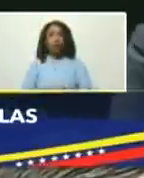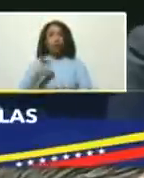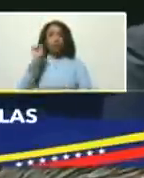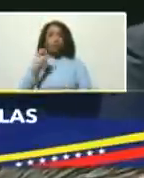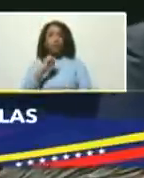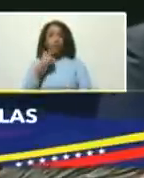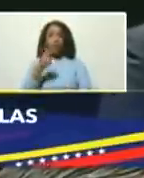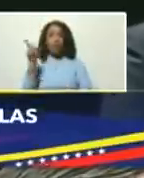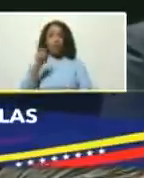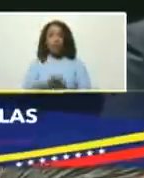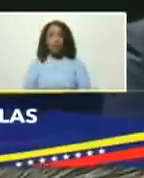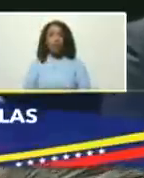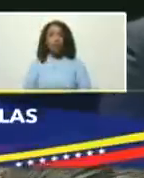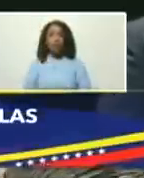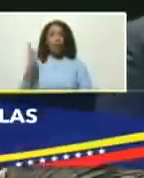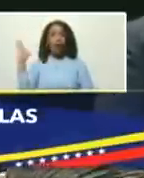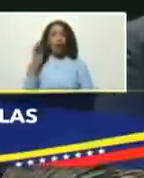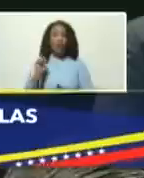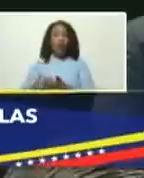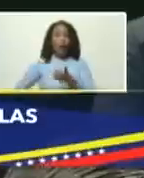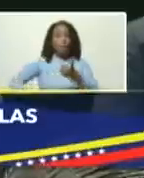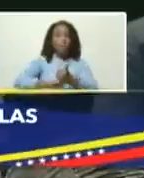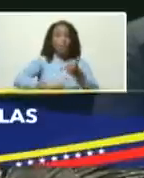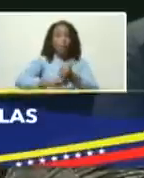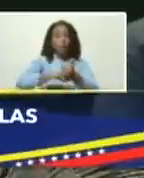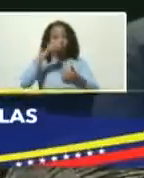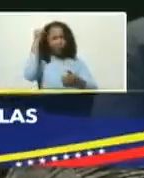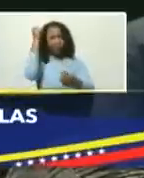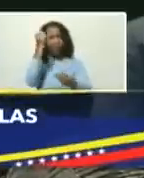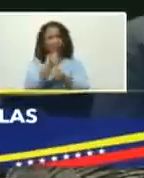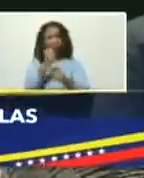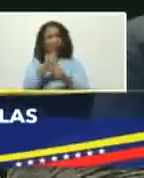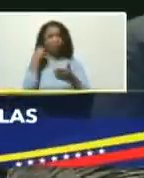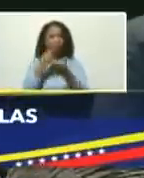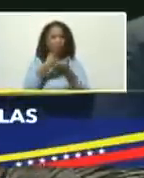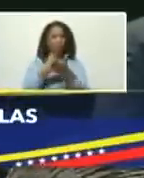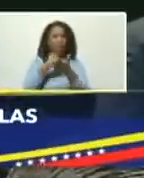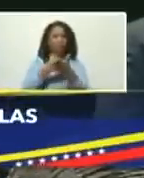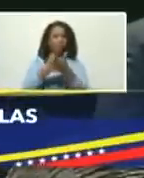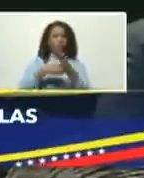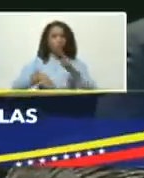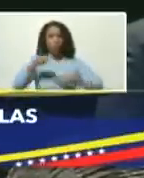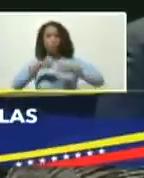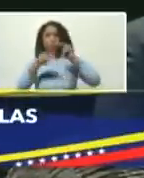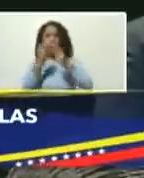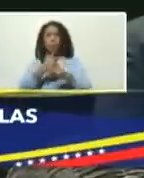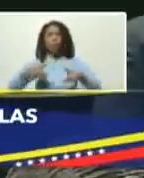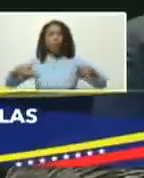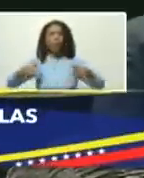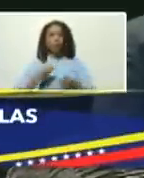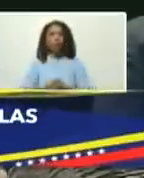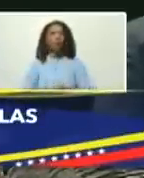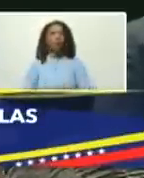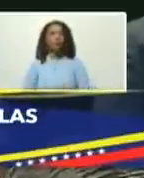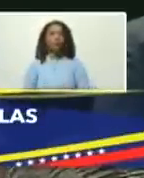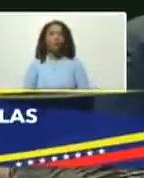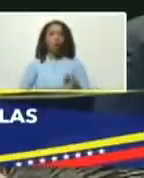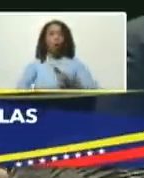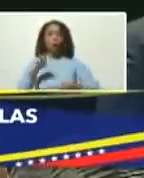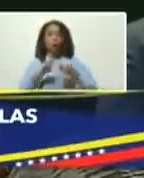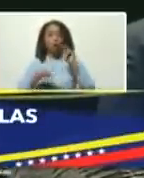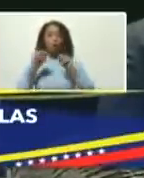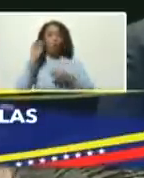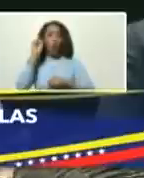nuestro país y que venga a apalancar el empeño de rescate de construcción de crecimiento de construir una